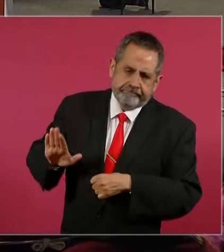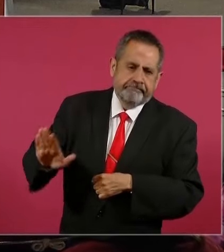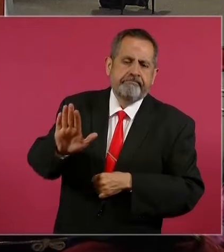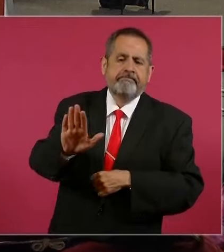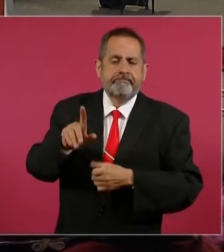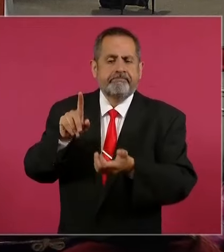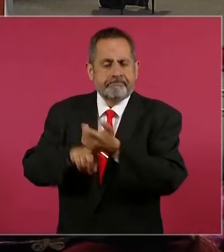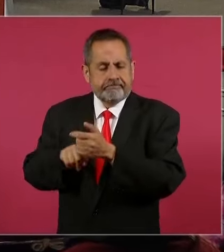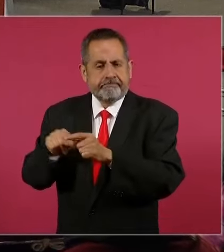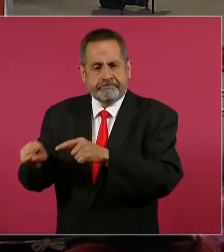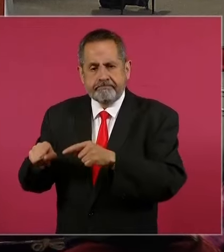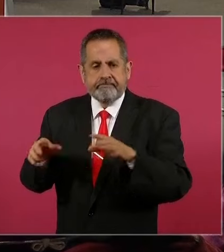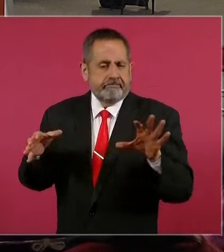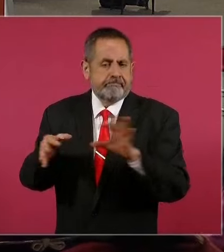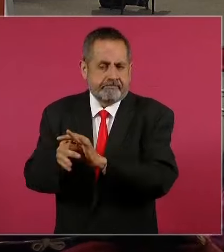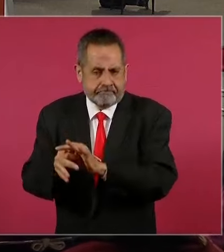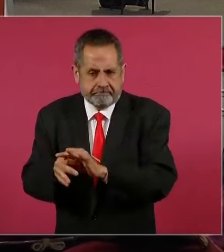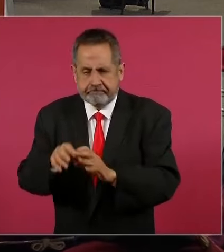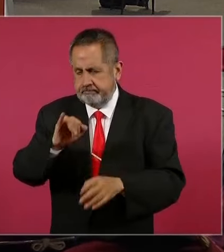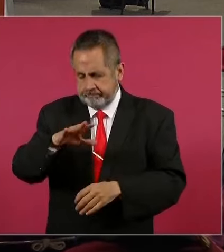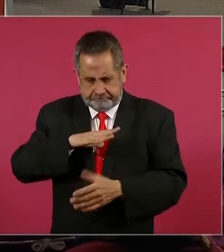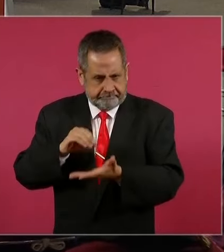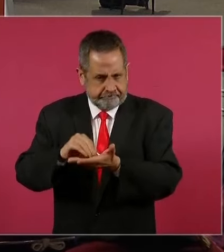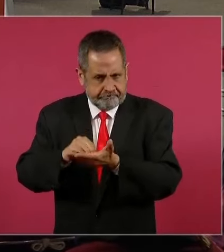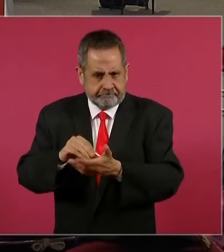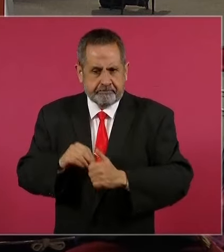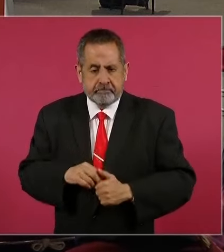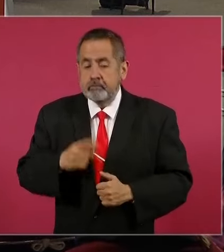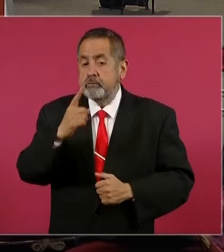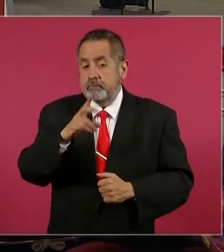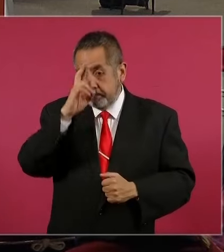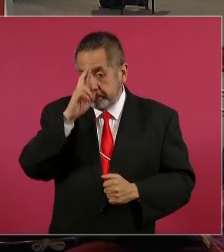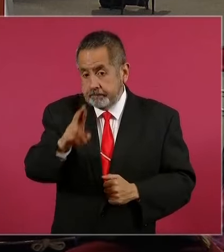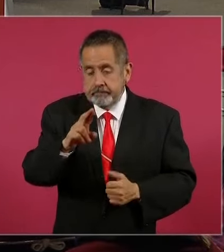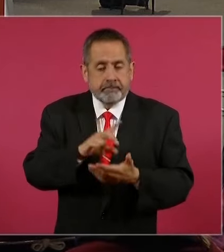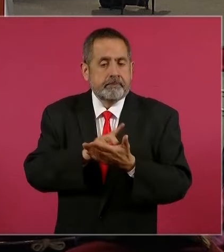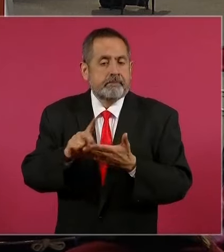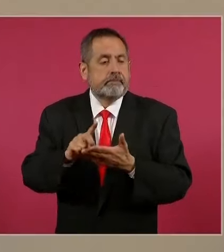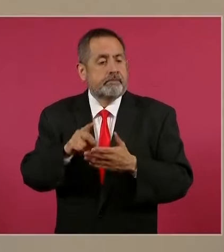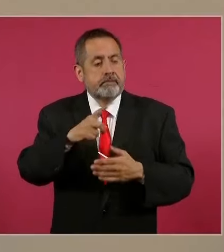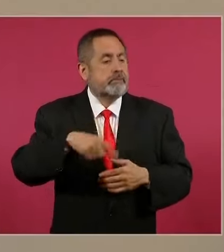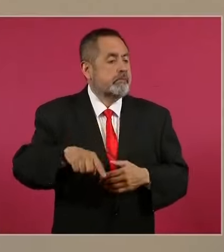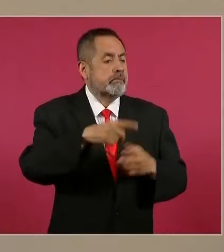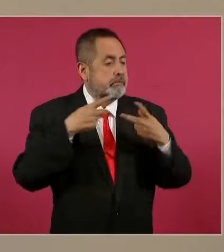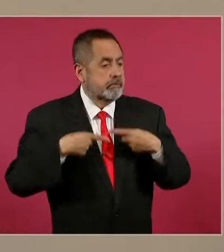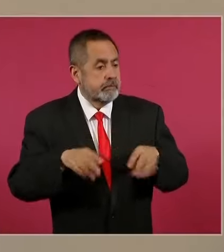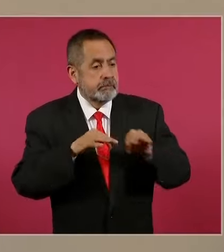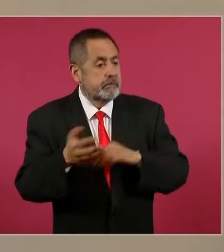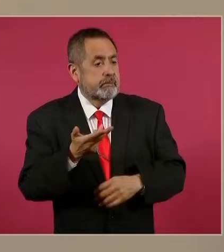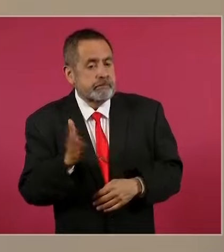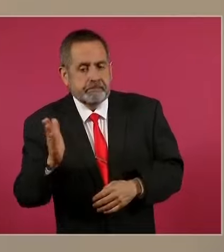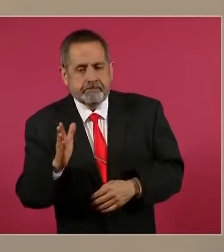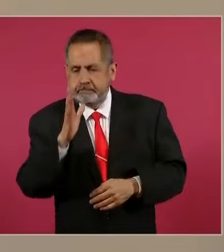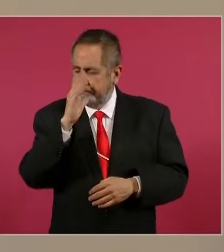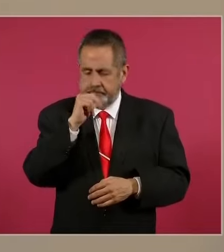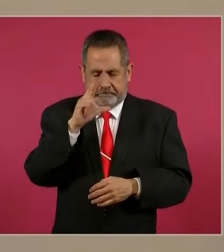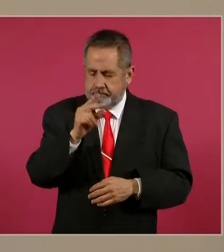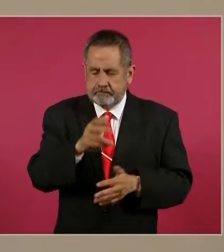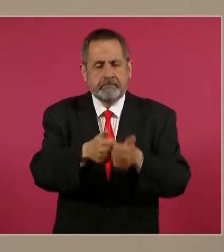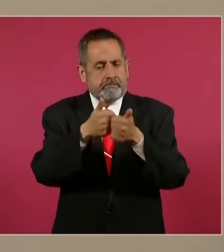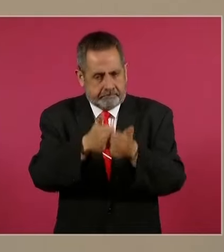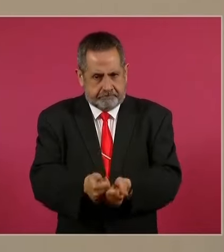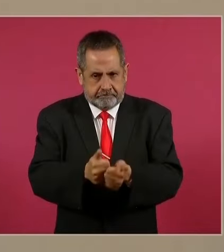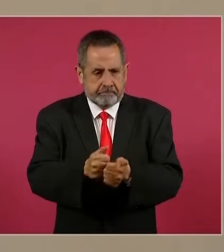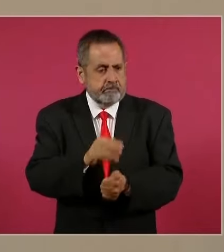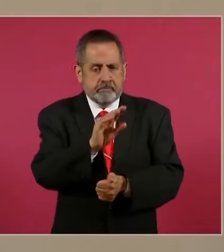cada ramo. Importante destacar el respeto a los derechos de las trabajadoras y los trabajadores que forman parte de estos